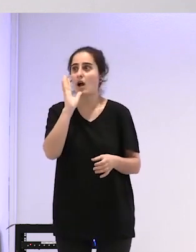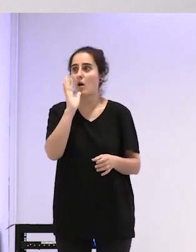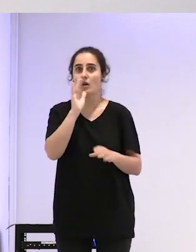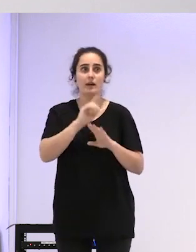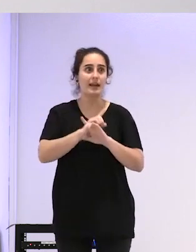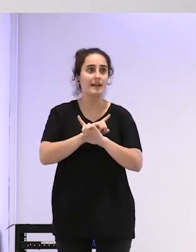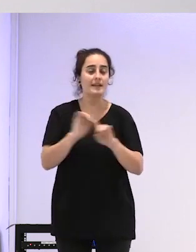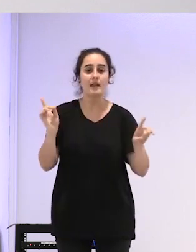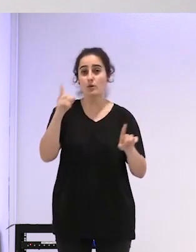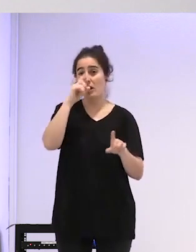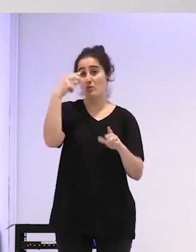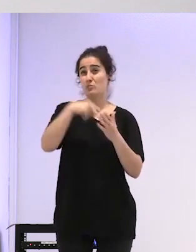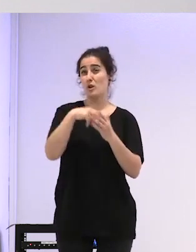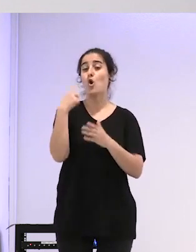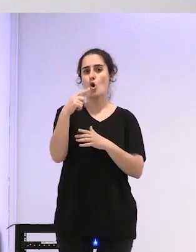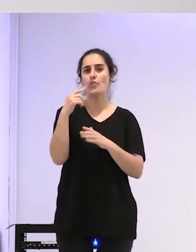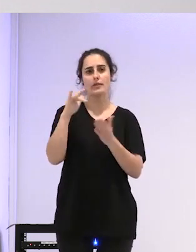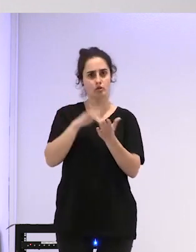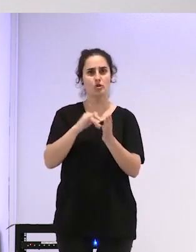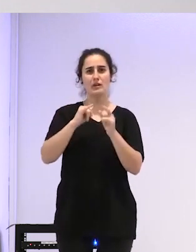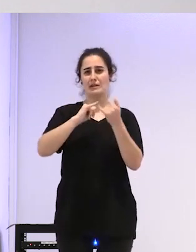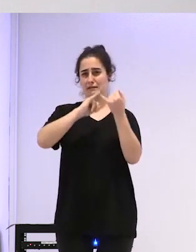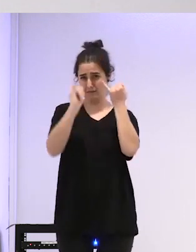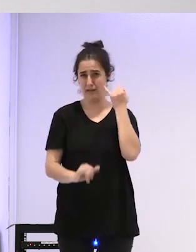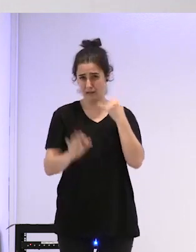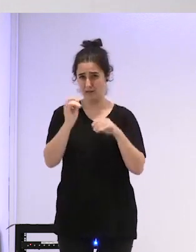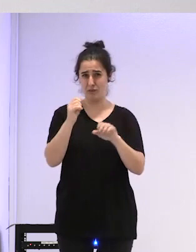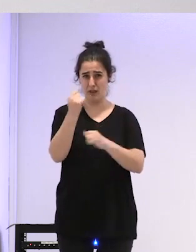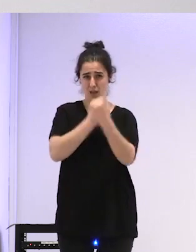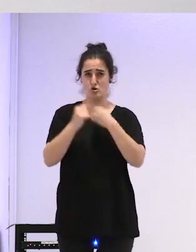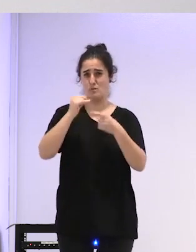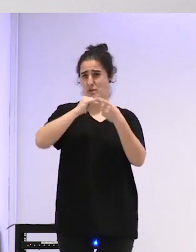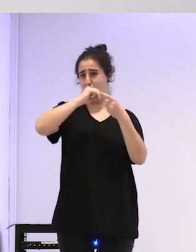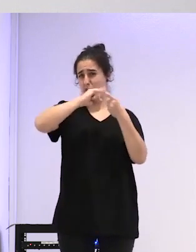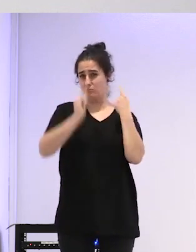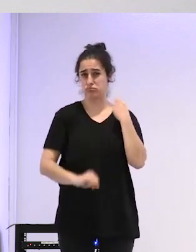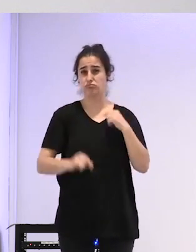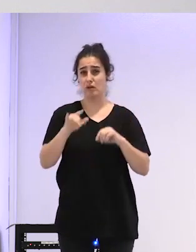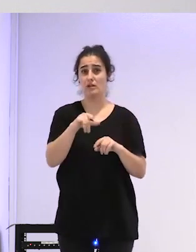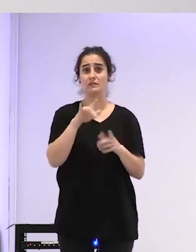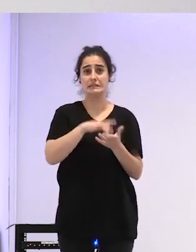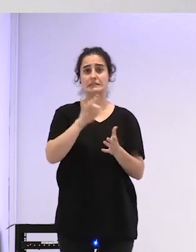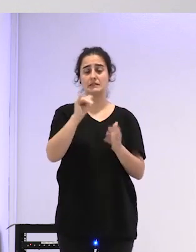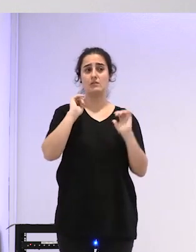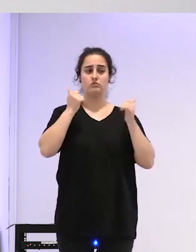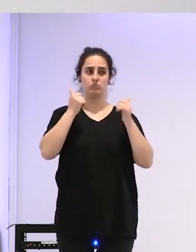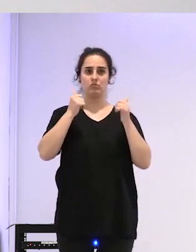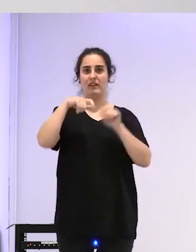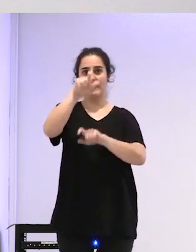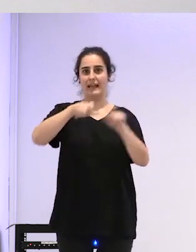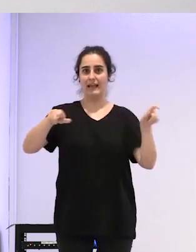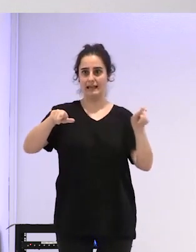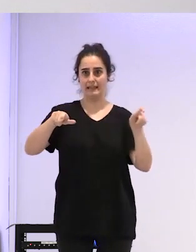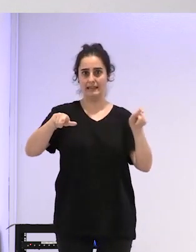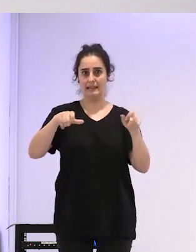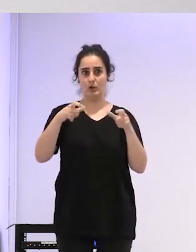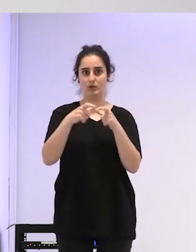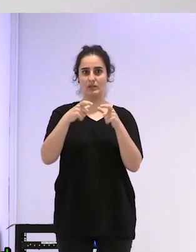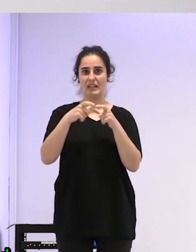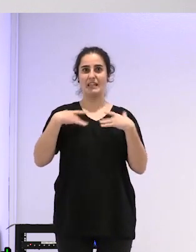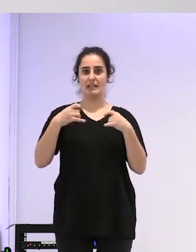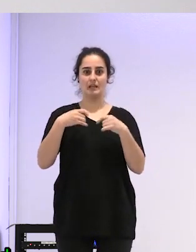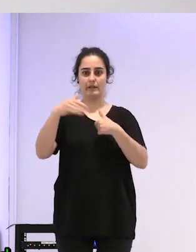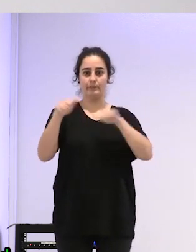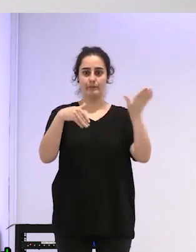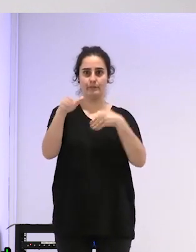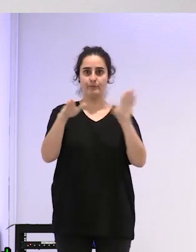el 2011 hubo una crisis que fue cuando hubo la crisis económica general y ahí empezaron a sacar gente que tenía tarjeta sanitaria